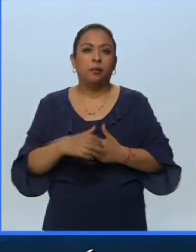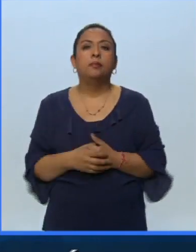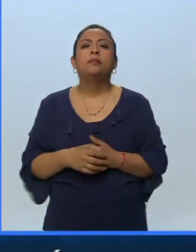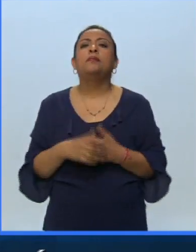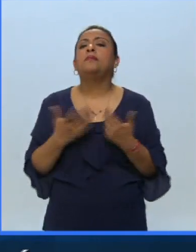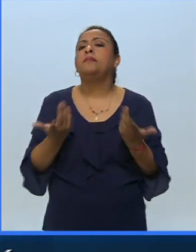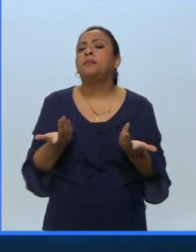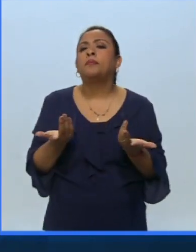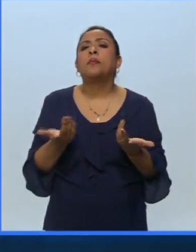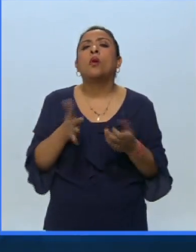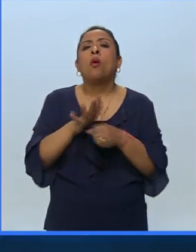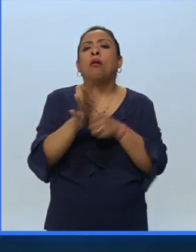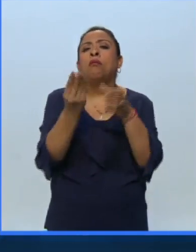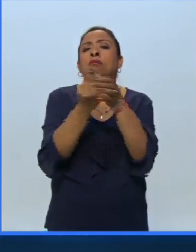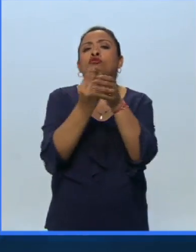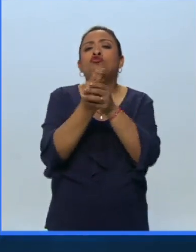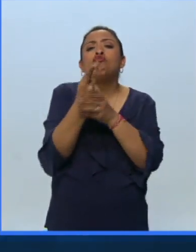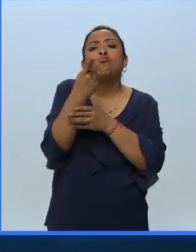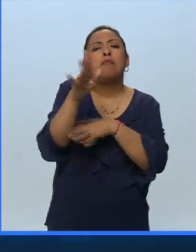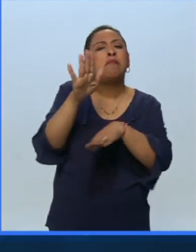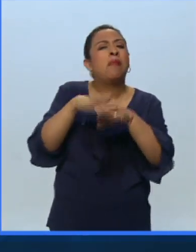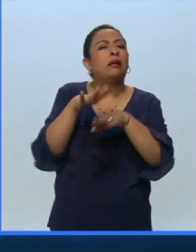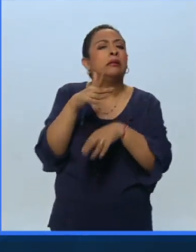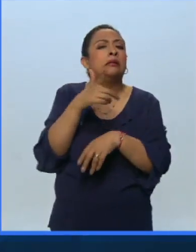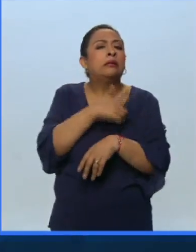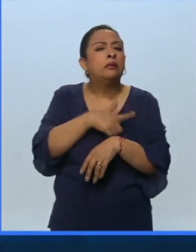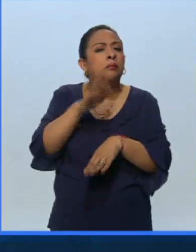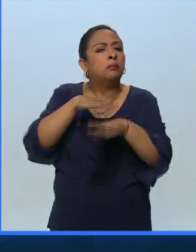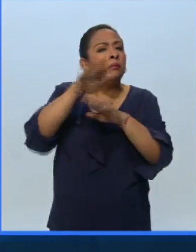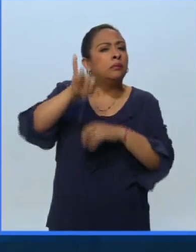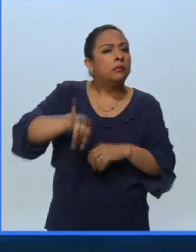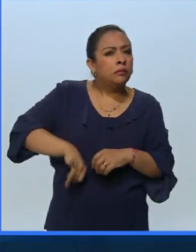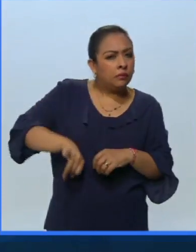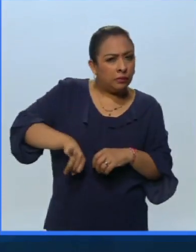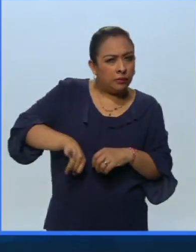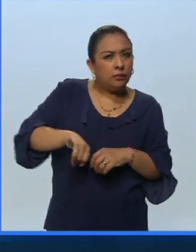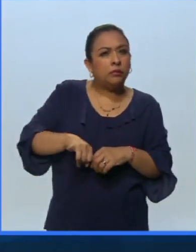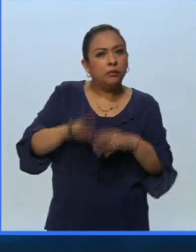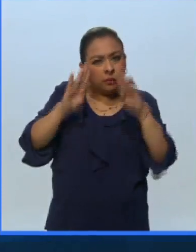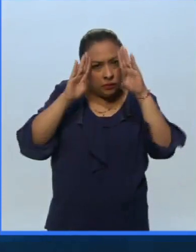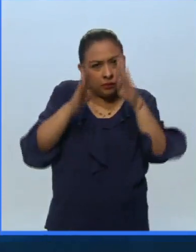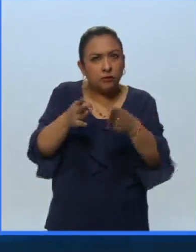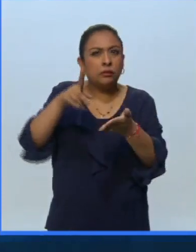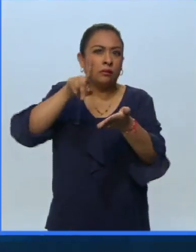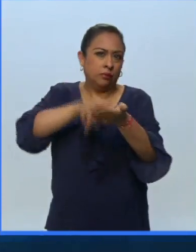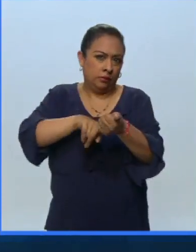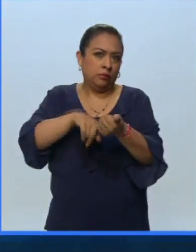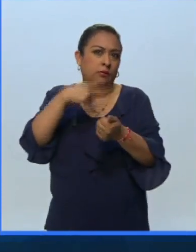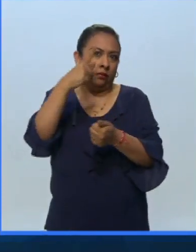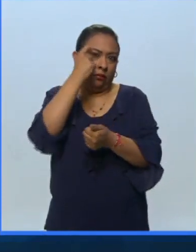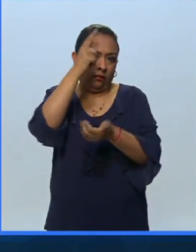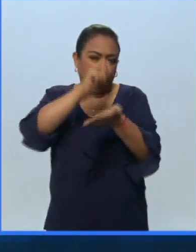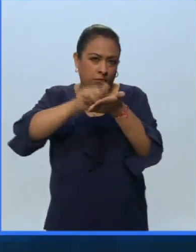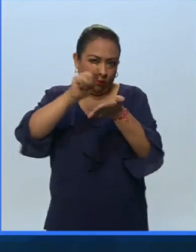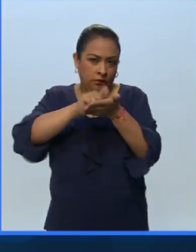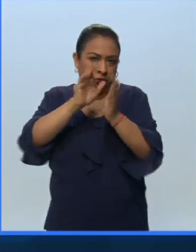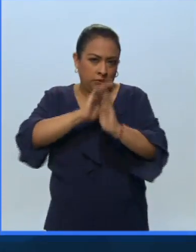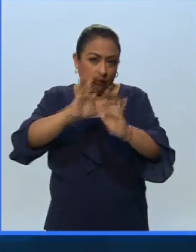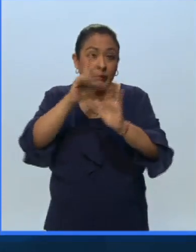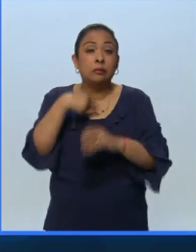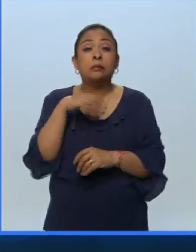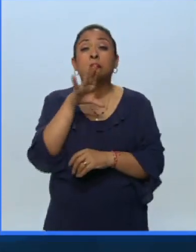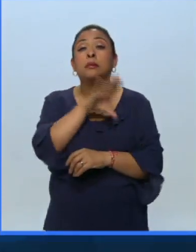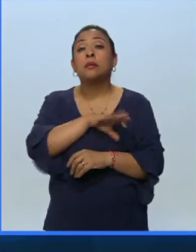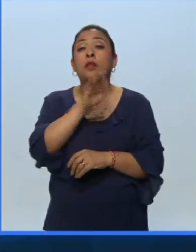¿Cuál es el género en tu caso que más te interesa abordar dentro de tu obra artística? Me